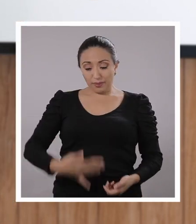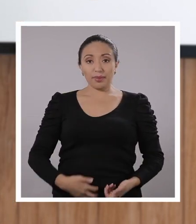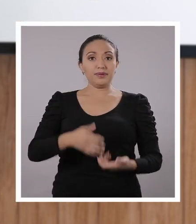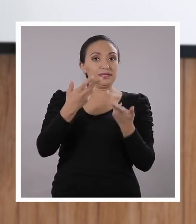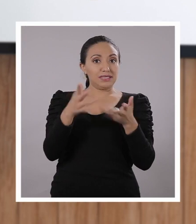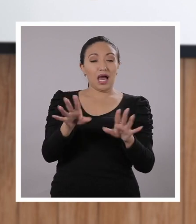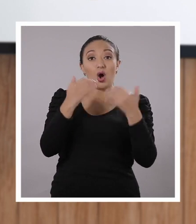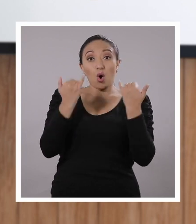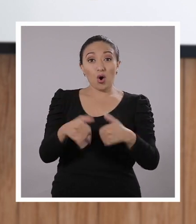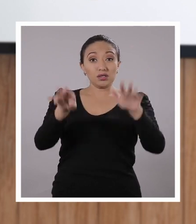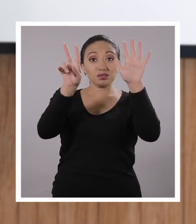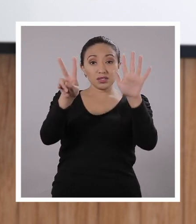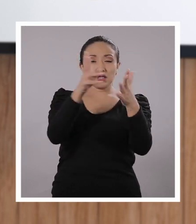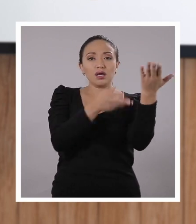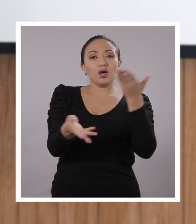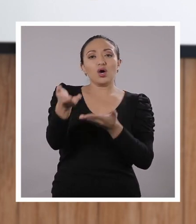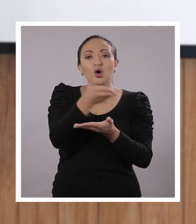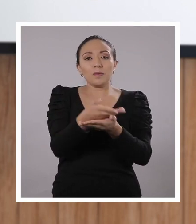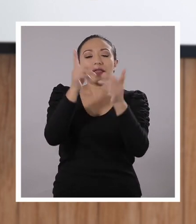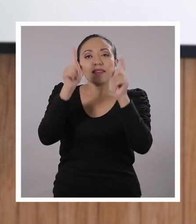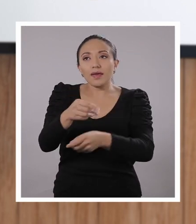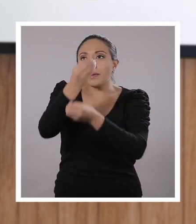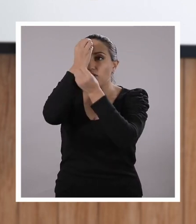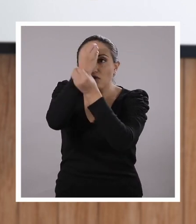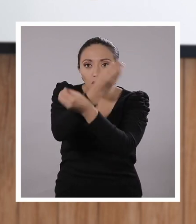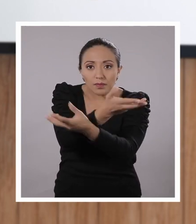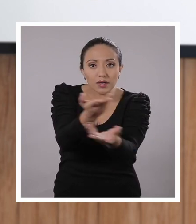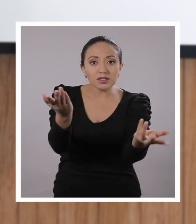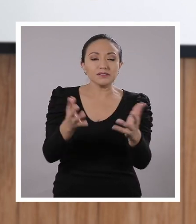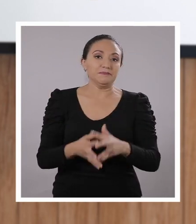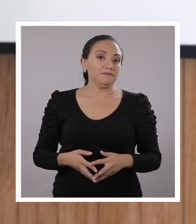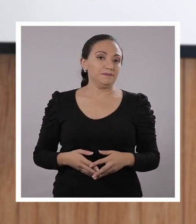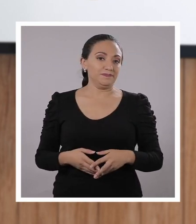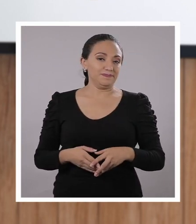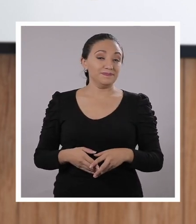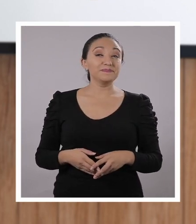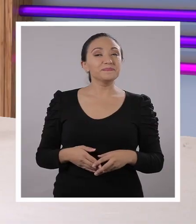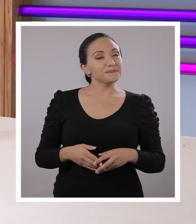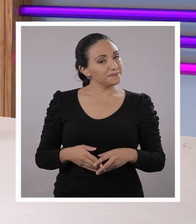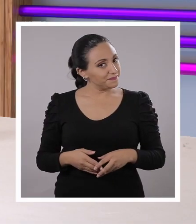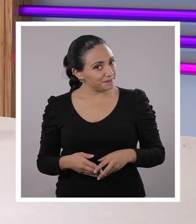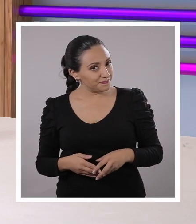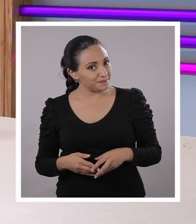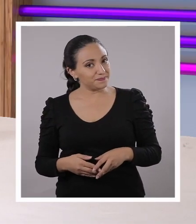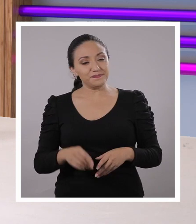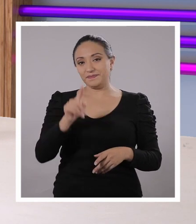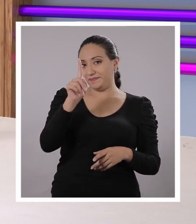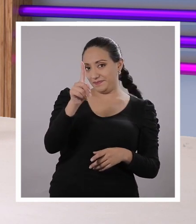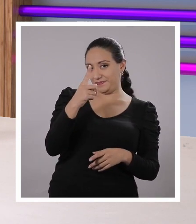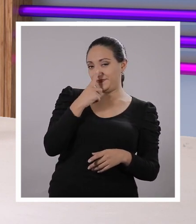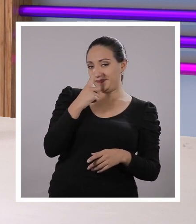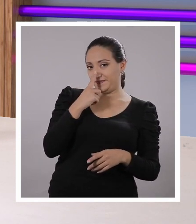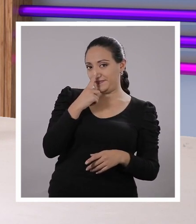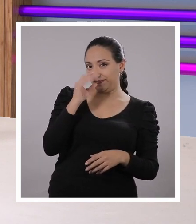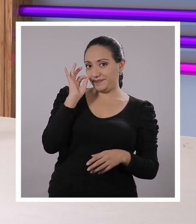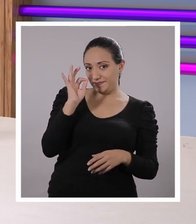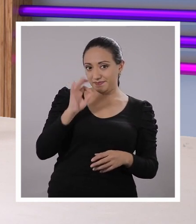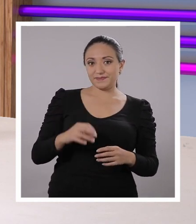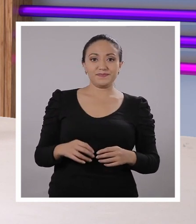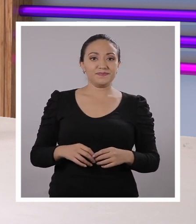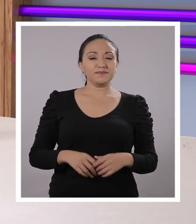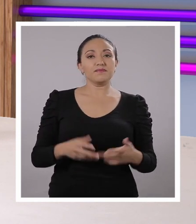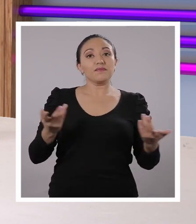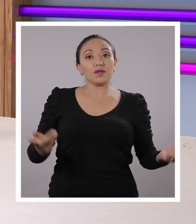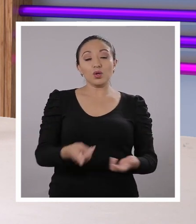socializar nuestras ideas, nuestras acciones de cambio, nuestras propuestas. Y te tengo una propuesta